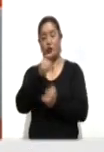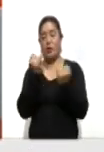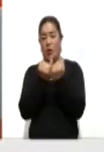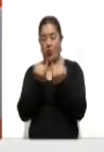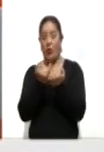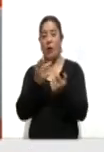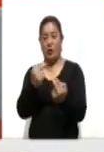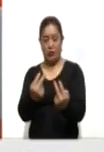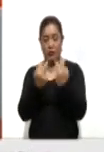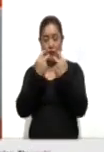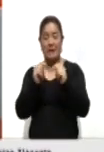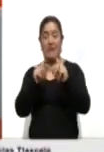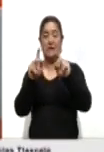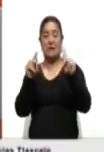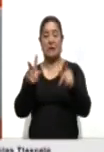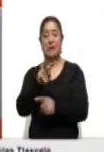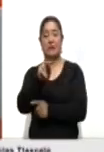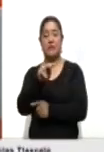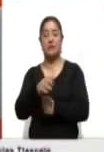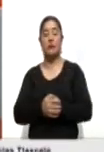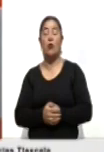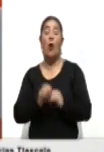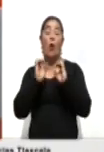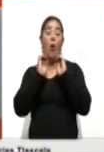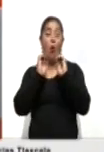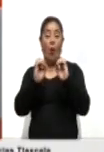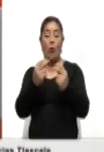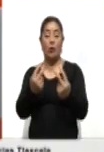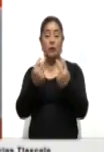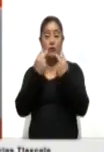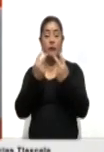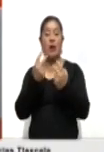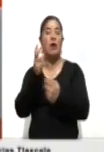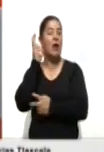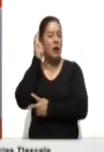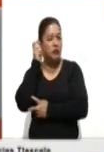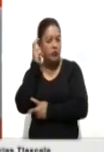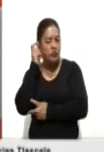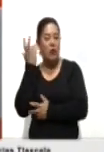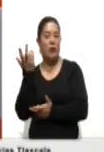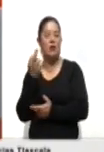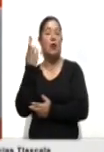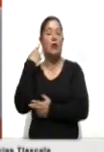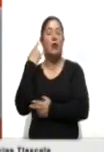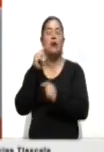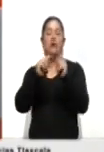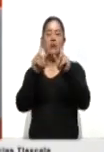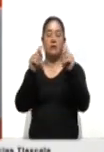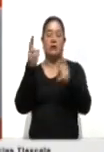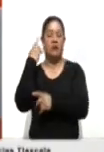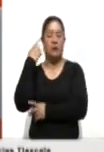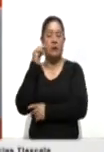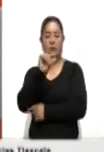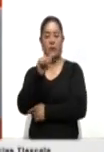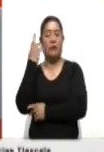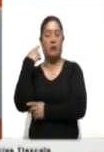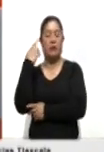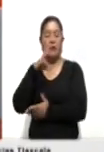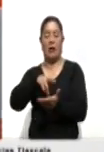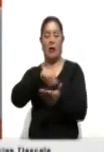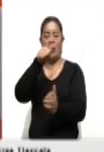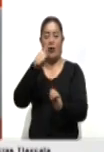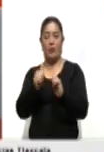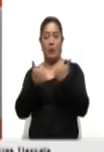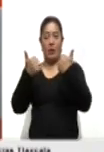través de la señal de Tlaxcala Televisión, o bien nos está viendo, escuchando también a través de Radio Tlaxcala, Radio Altiplano o